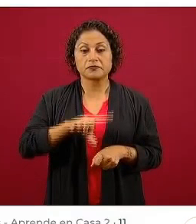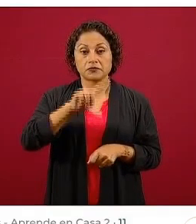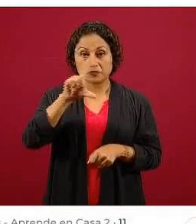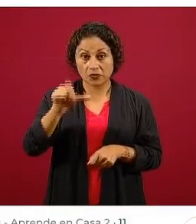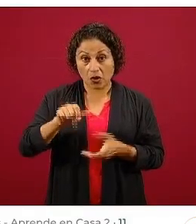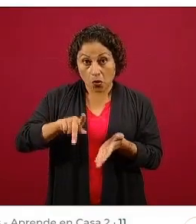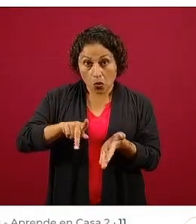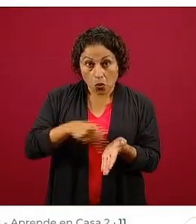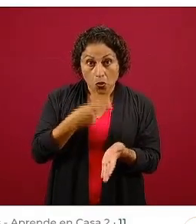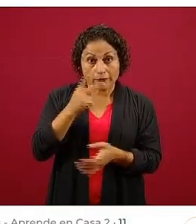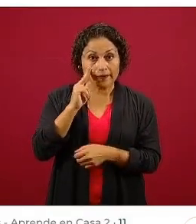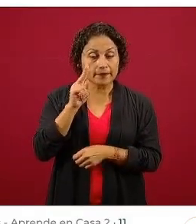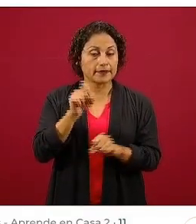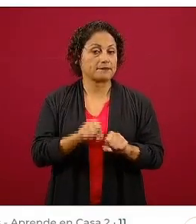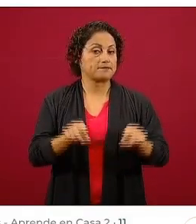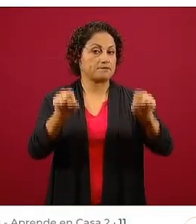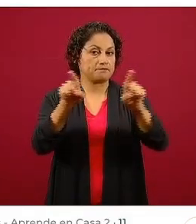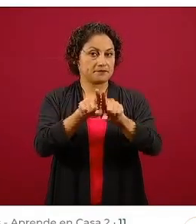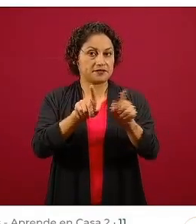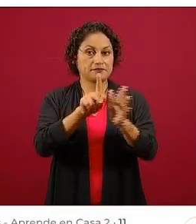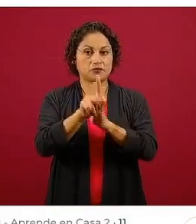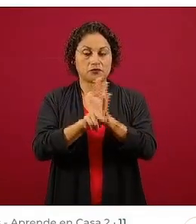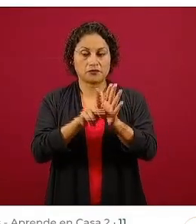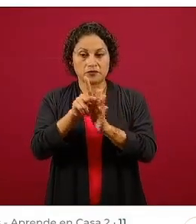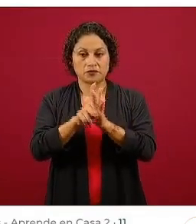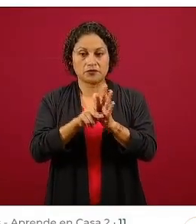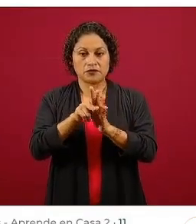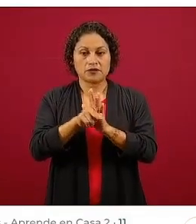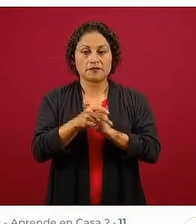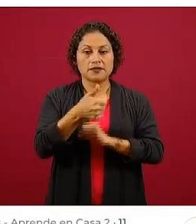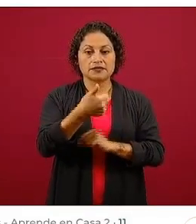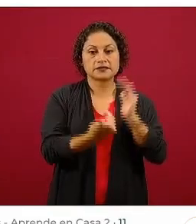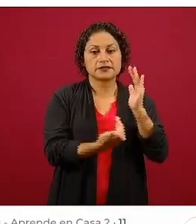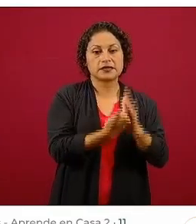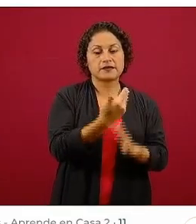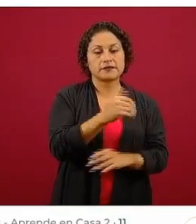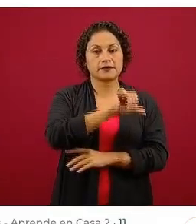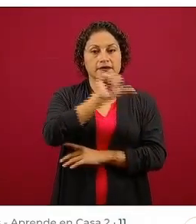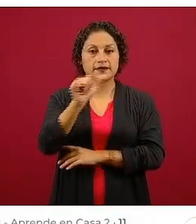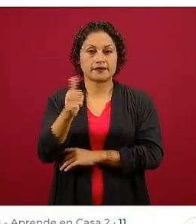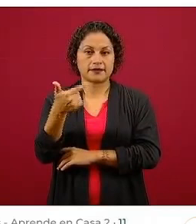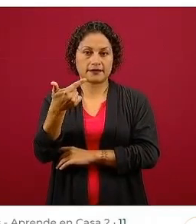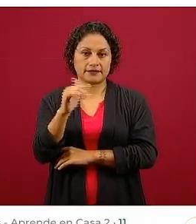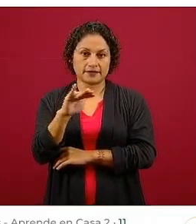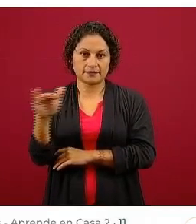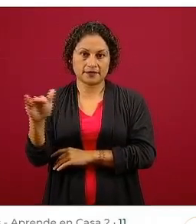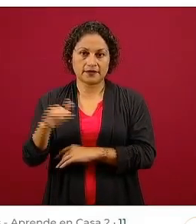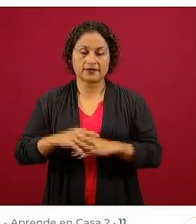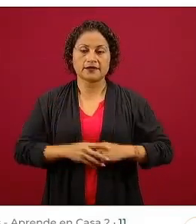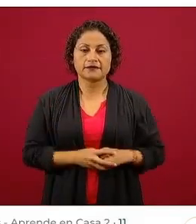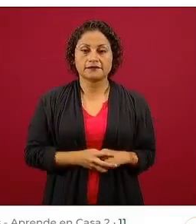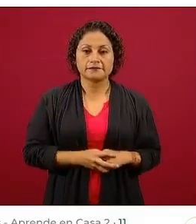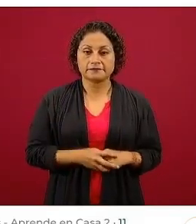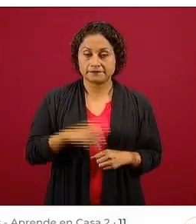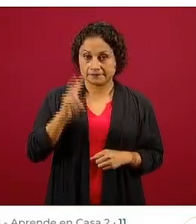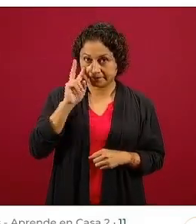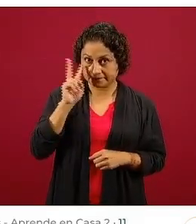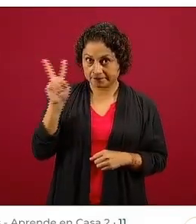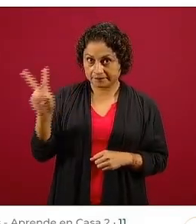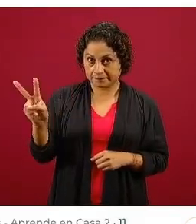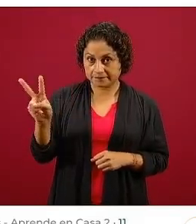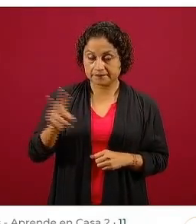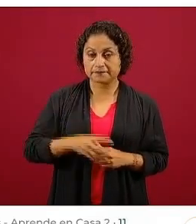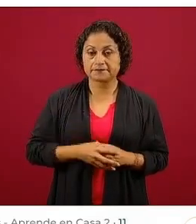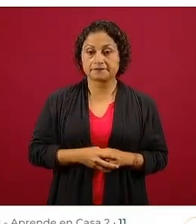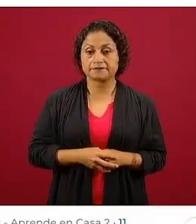después de las 6 de la mañana a las 7.30. Como podemos ver aquí, la primera